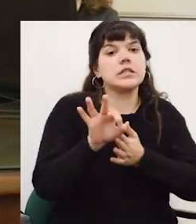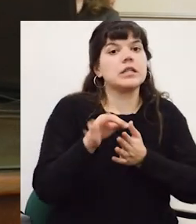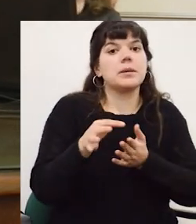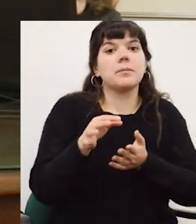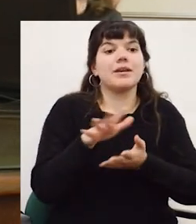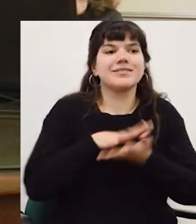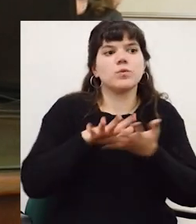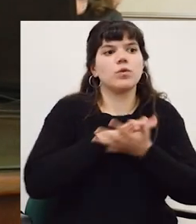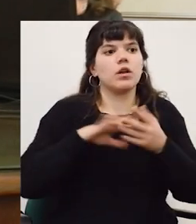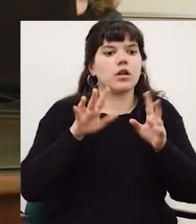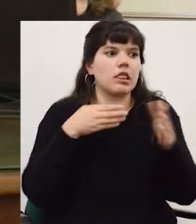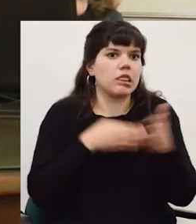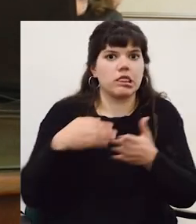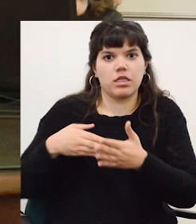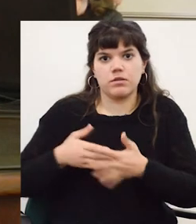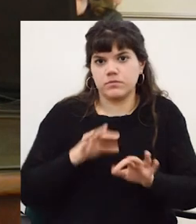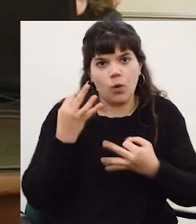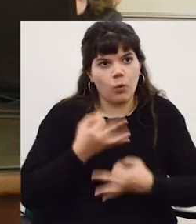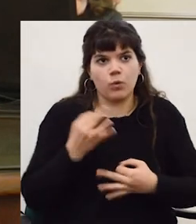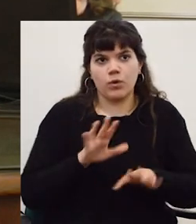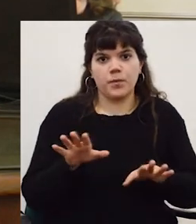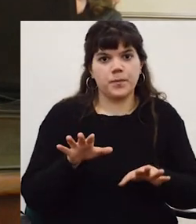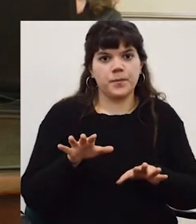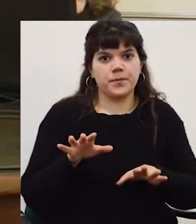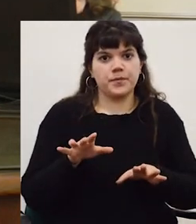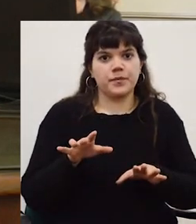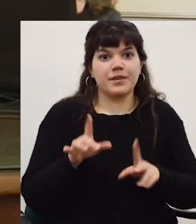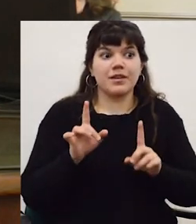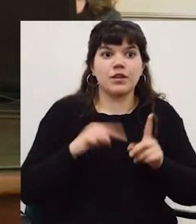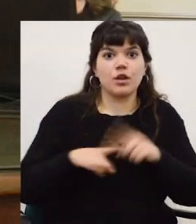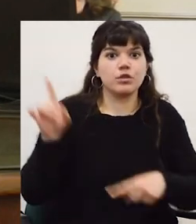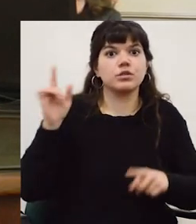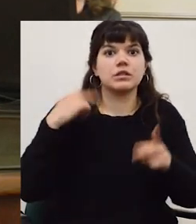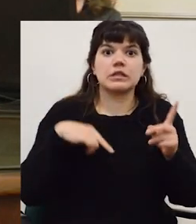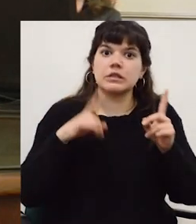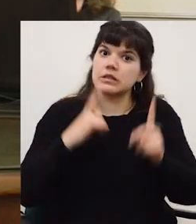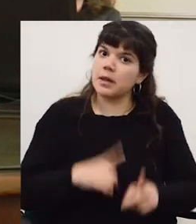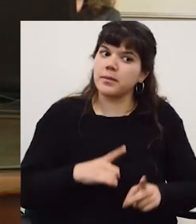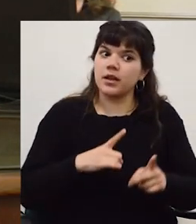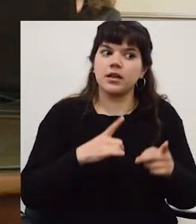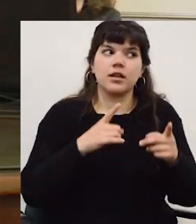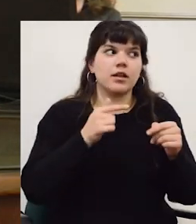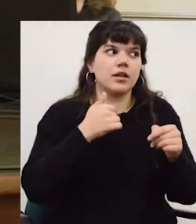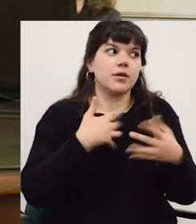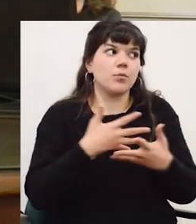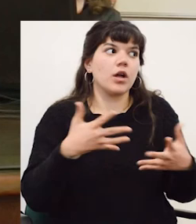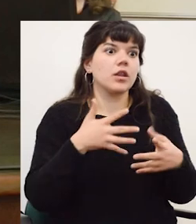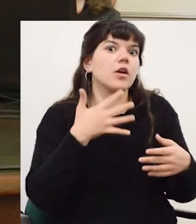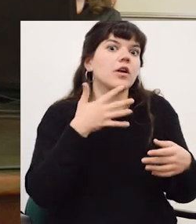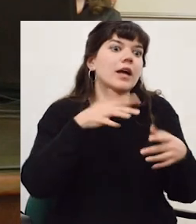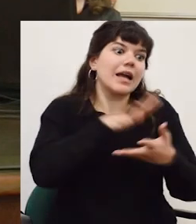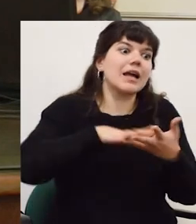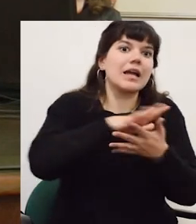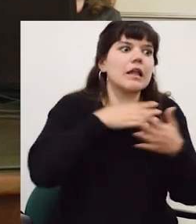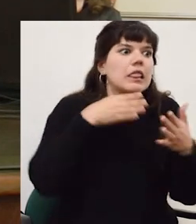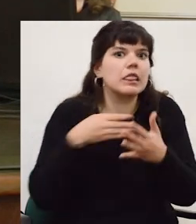realidad la Universidad va a tener un sistema de situación de restricción ¿no? y el patio parece